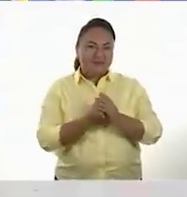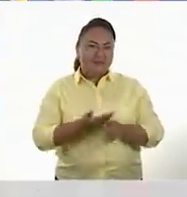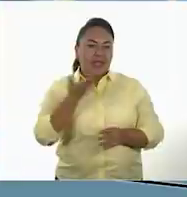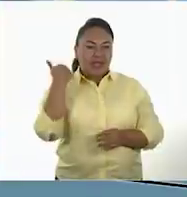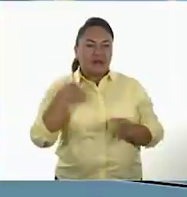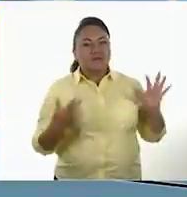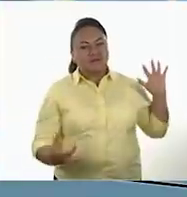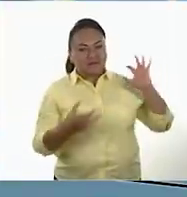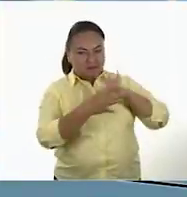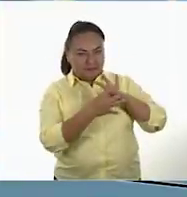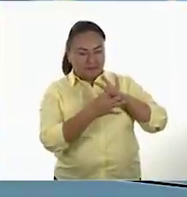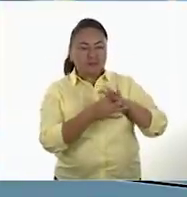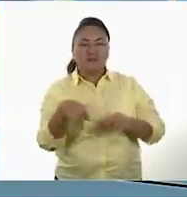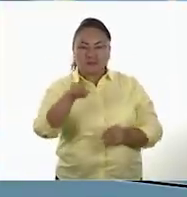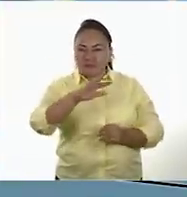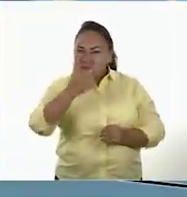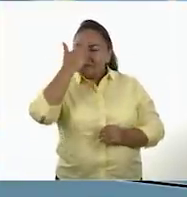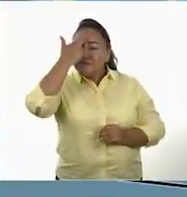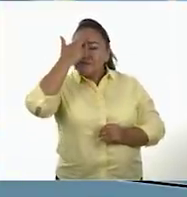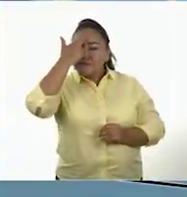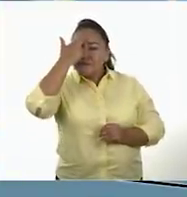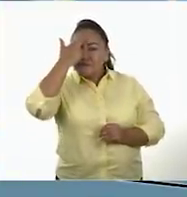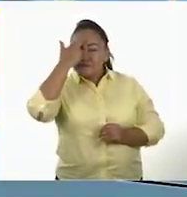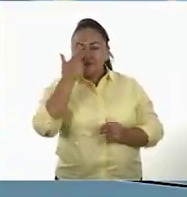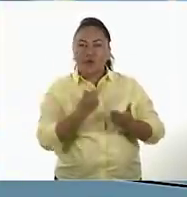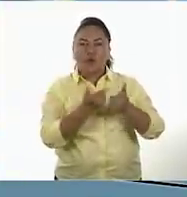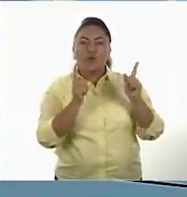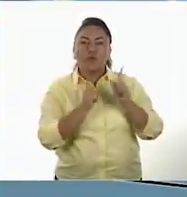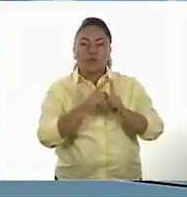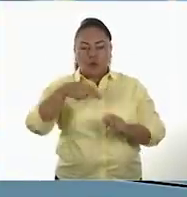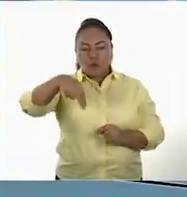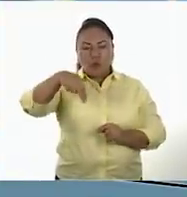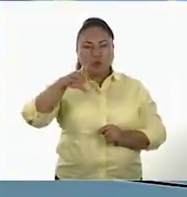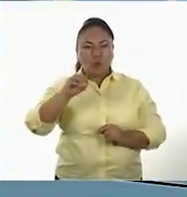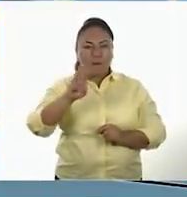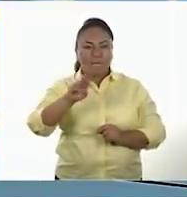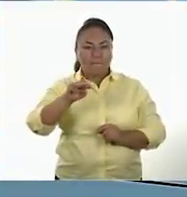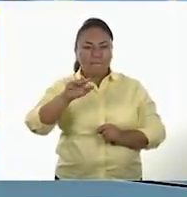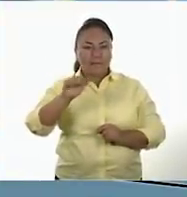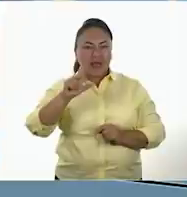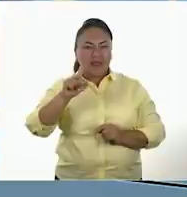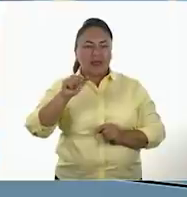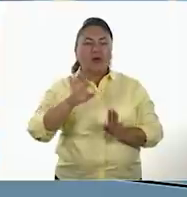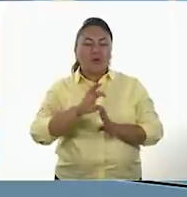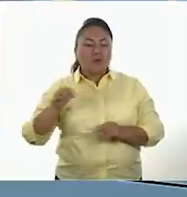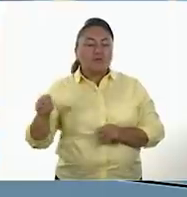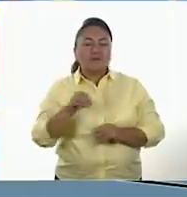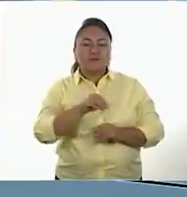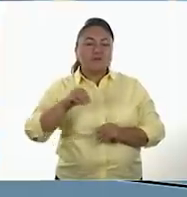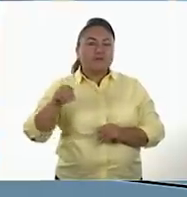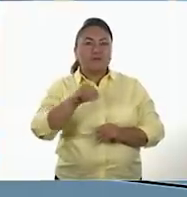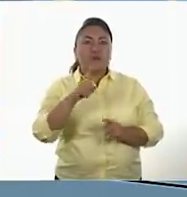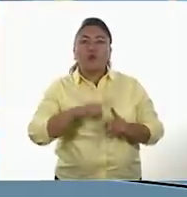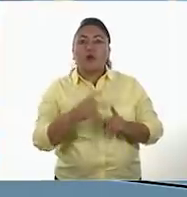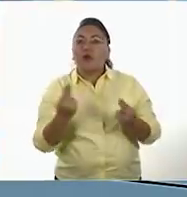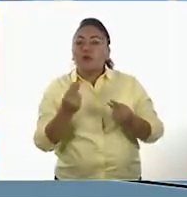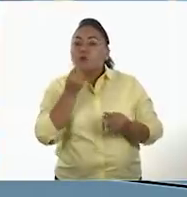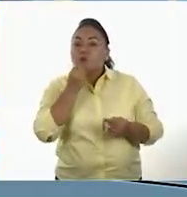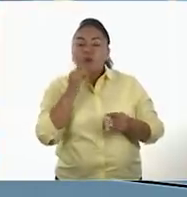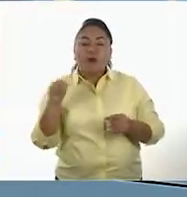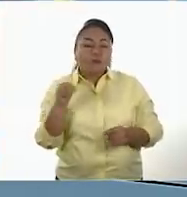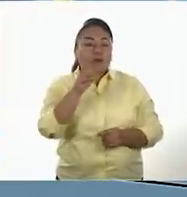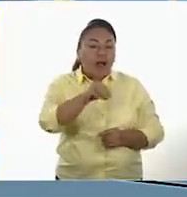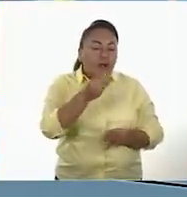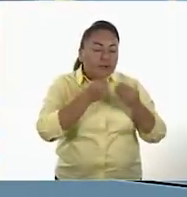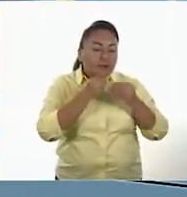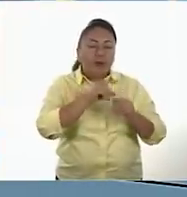siguiente. Muy bien recordarás que los grupos nómadas eran grupos que se desplazaron de un lugar a otro en busca de alimentos. Así es. Y